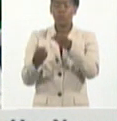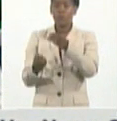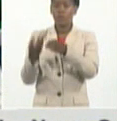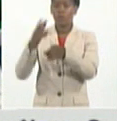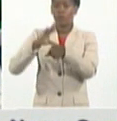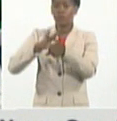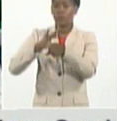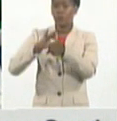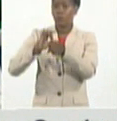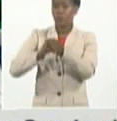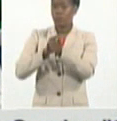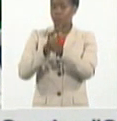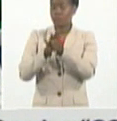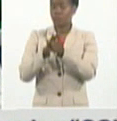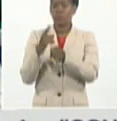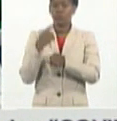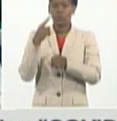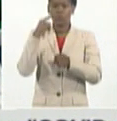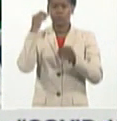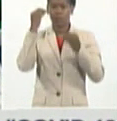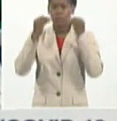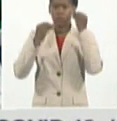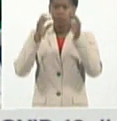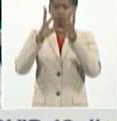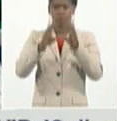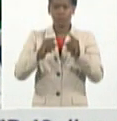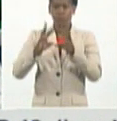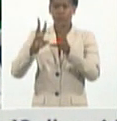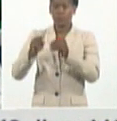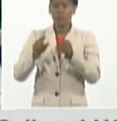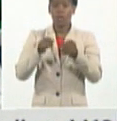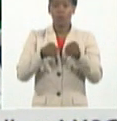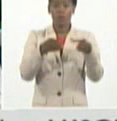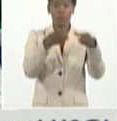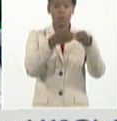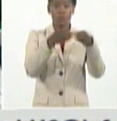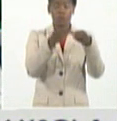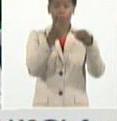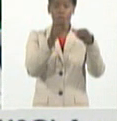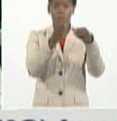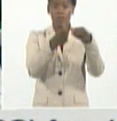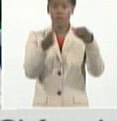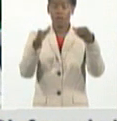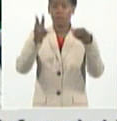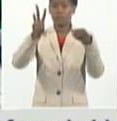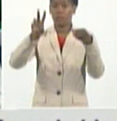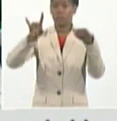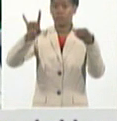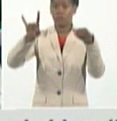grupo de edad. De 20 a 39 años de edad, se diagnostican 1